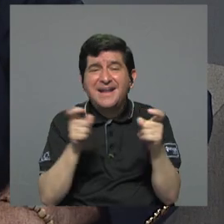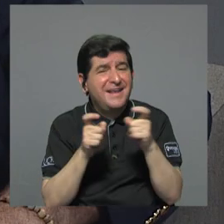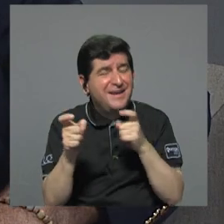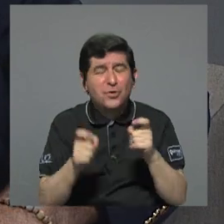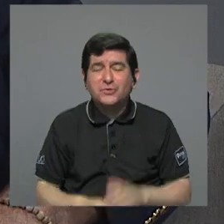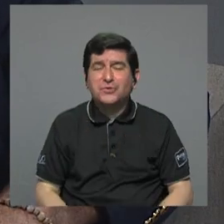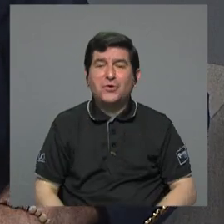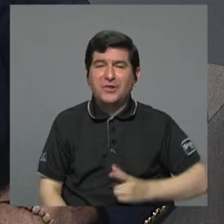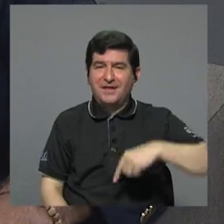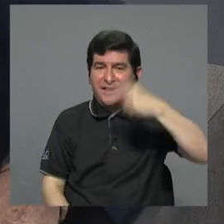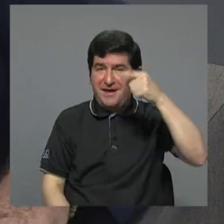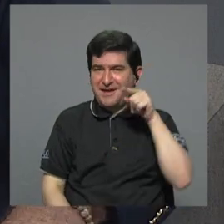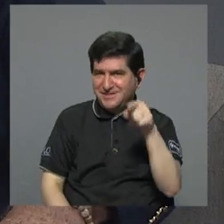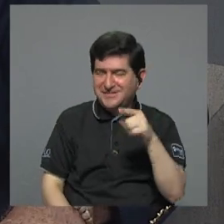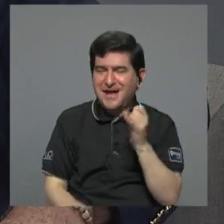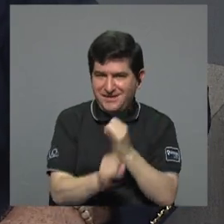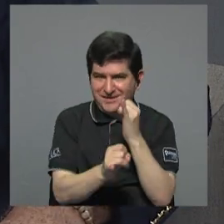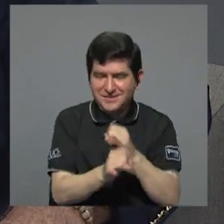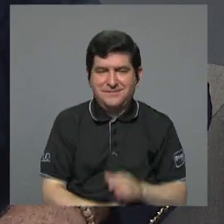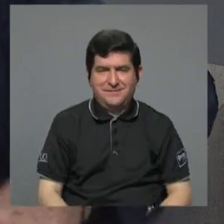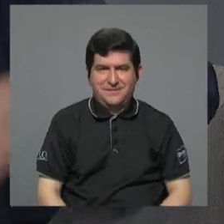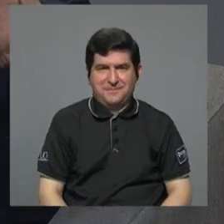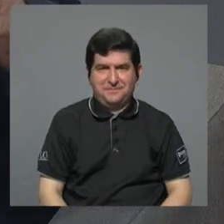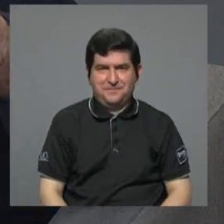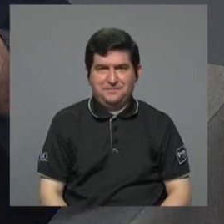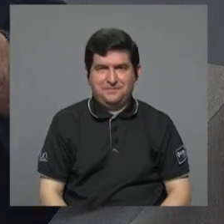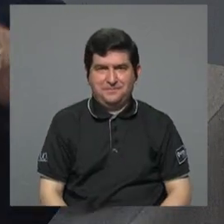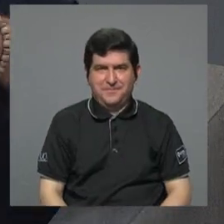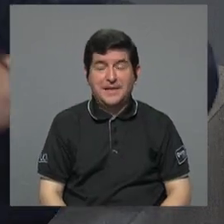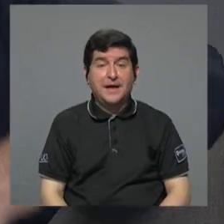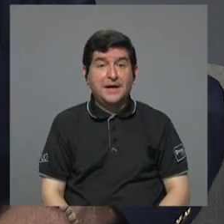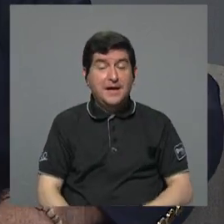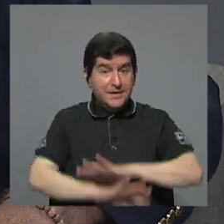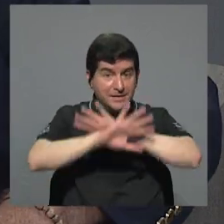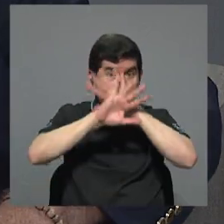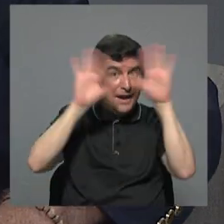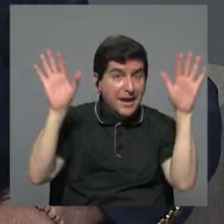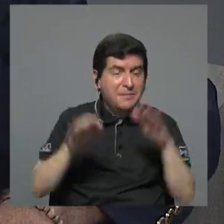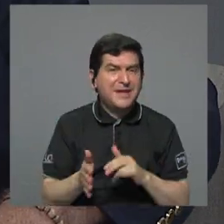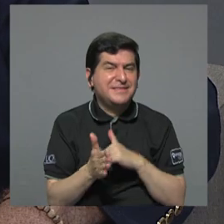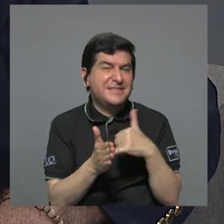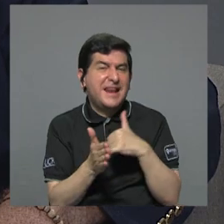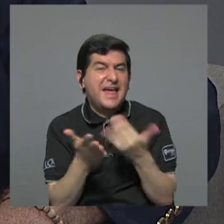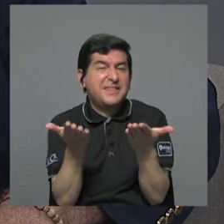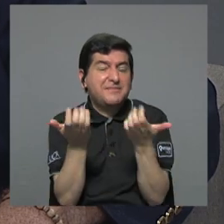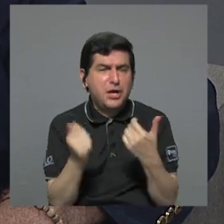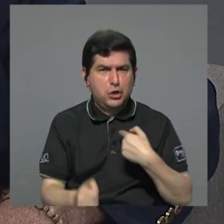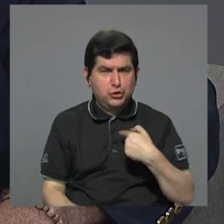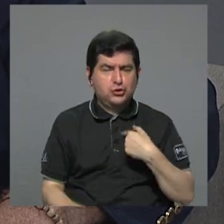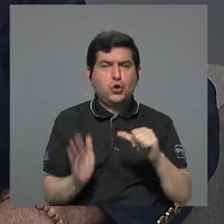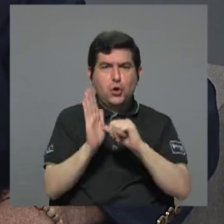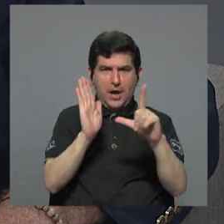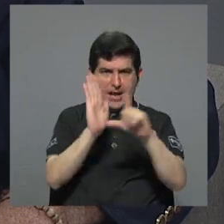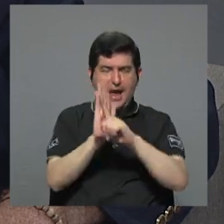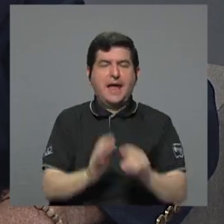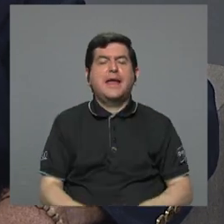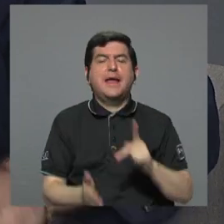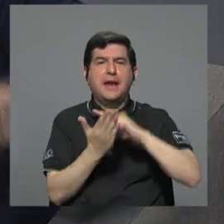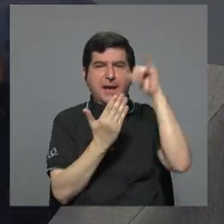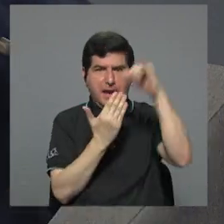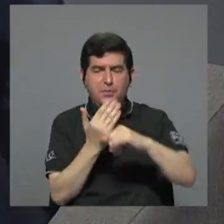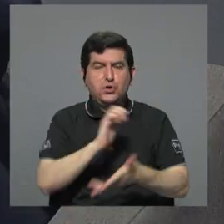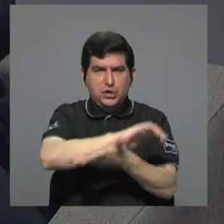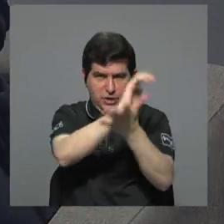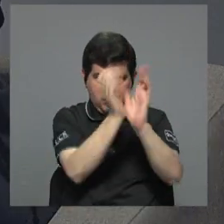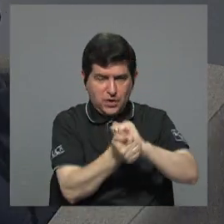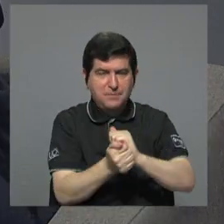gerenciada. Mire, es tan evidente que la quieren debilitar. Cuando yo estaba en la Asamblea Legislativa, pasamos un proyecto para